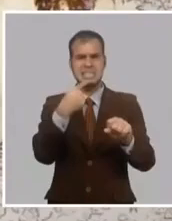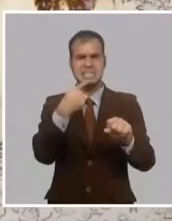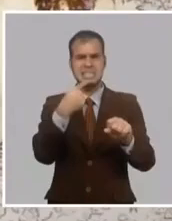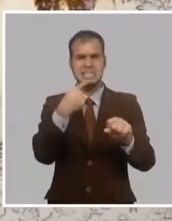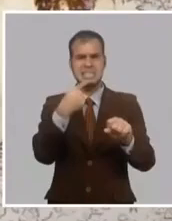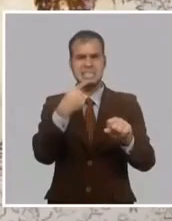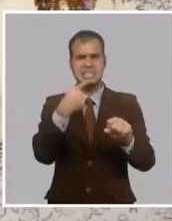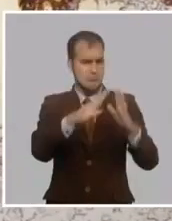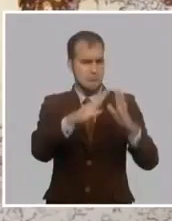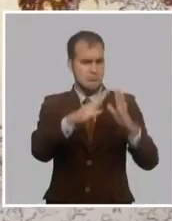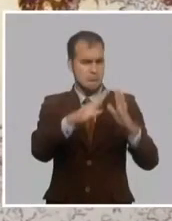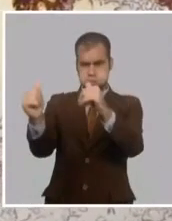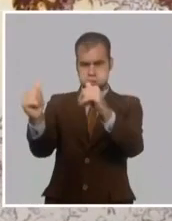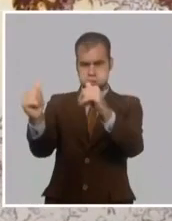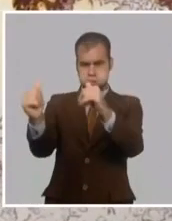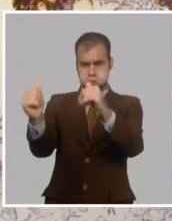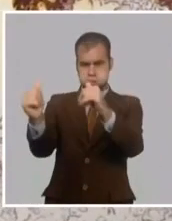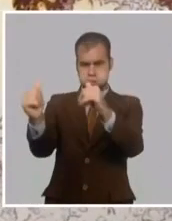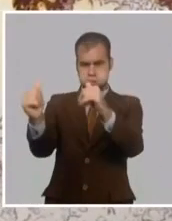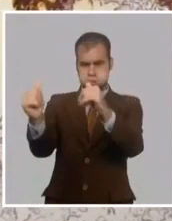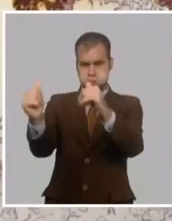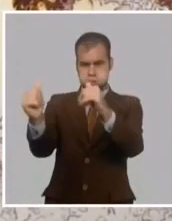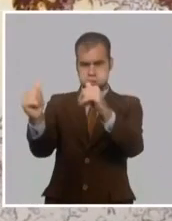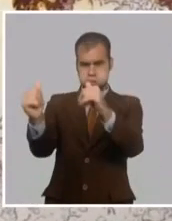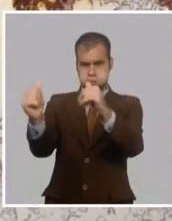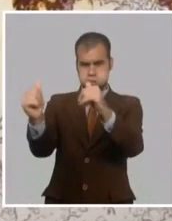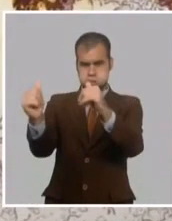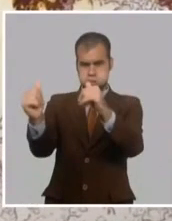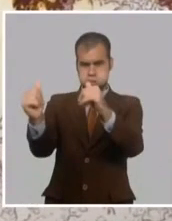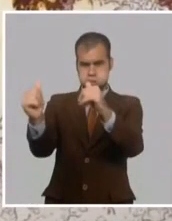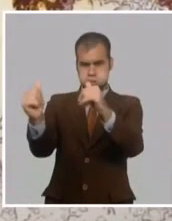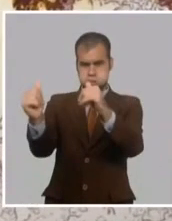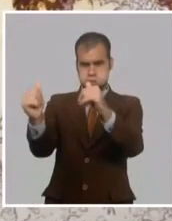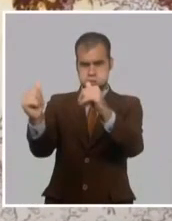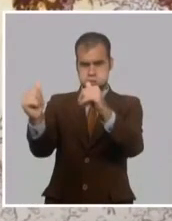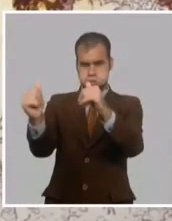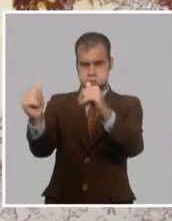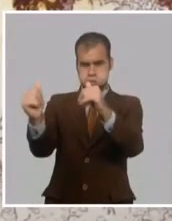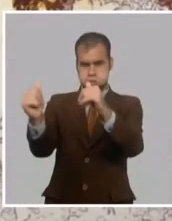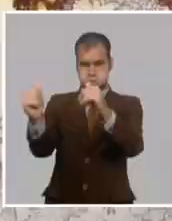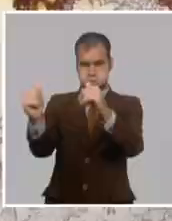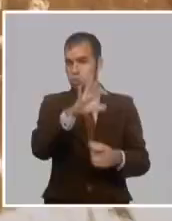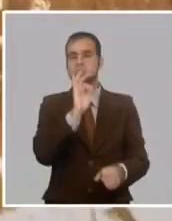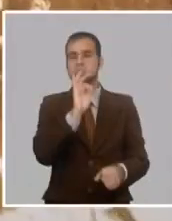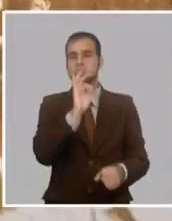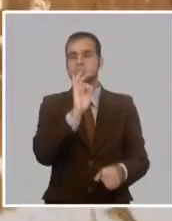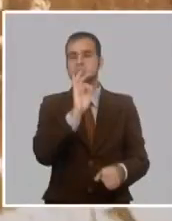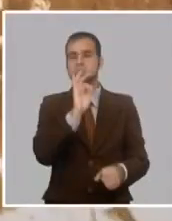nichos por estimarlas peligrosas a la salud pública. Esta orden se llevó a vías de hecho.